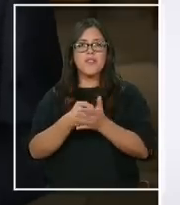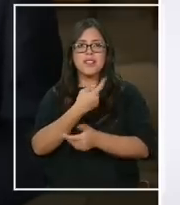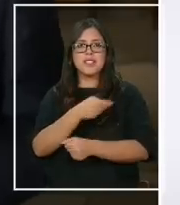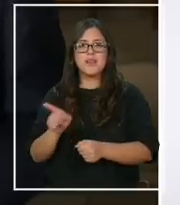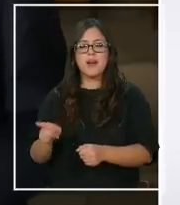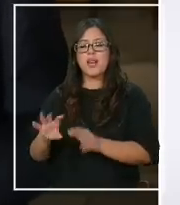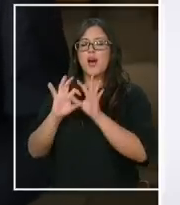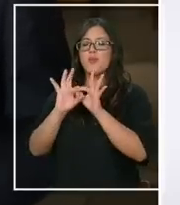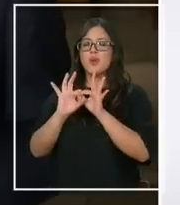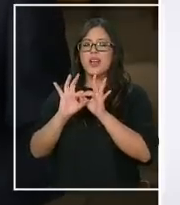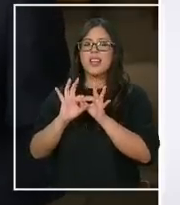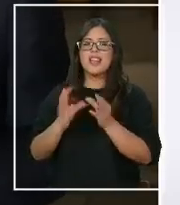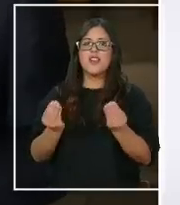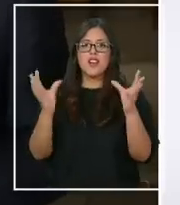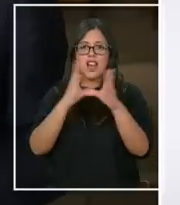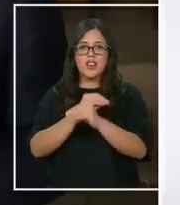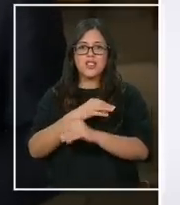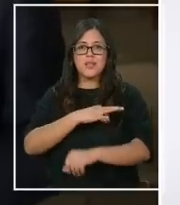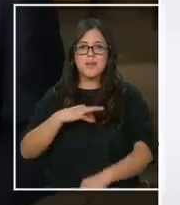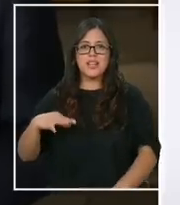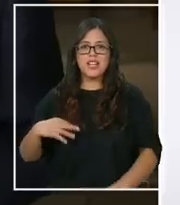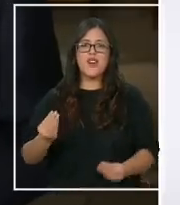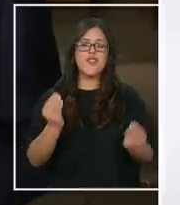Gracias. Buenas noches, Ministro. Buenas noches.